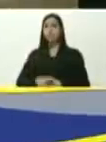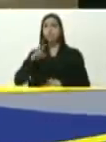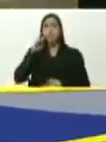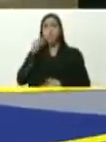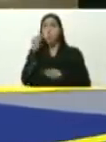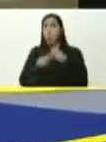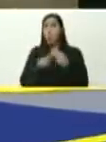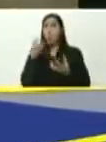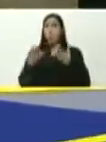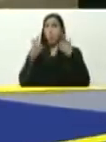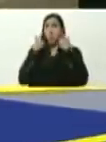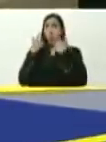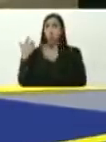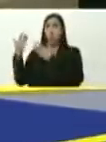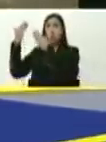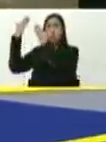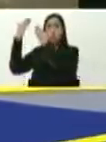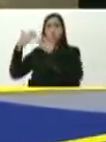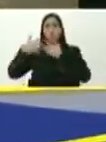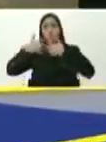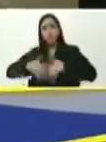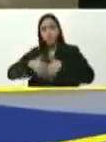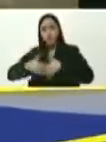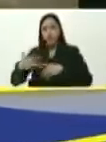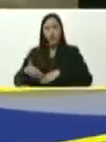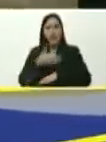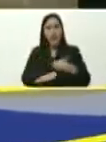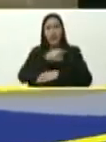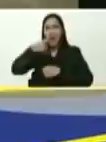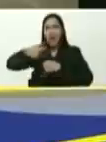cómo se quemaba, su planta, de llenado, de gas,